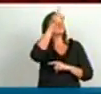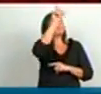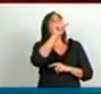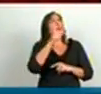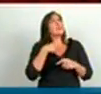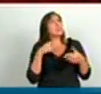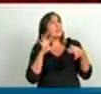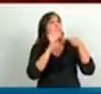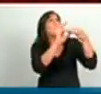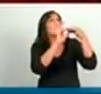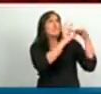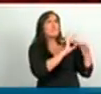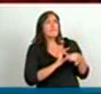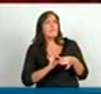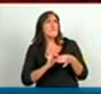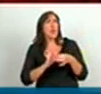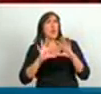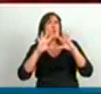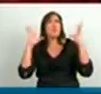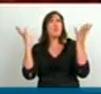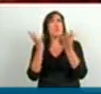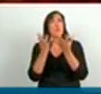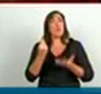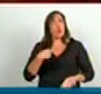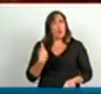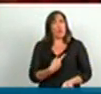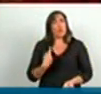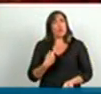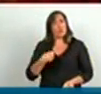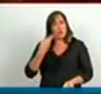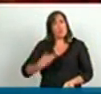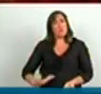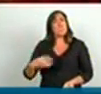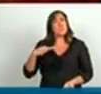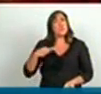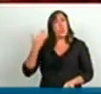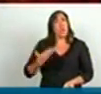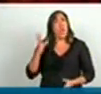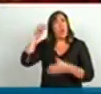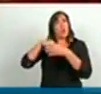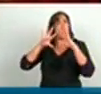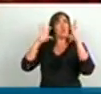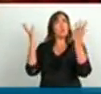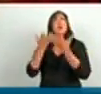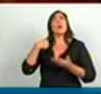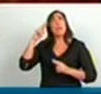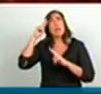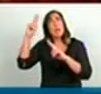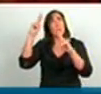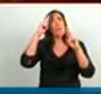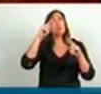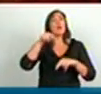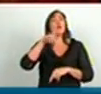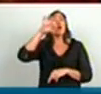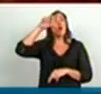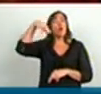y con todo el mundo apunta esencialmente a que nos consideramos ciudadanos globales, respetamos a las Naciones